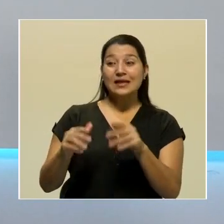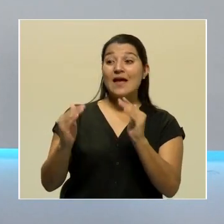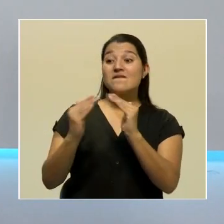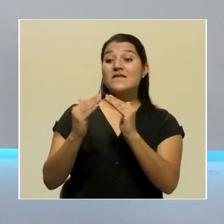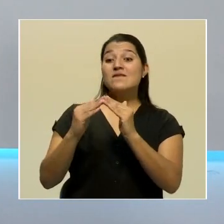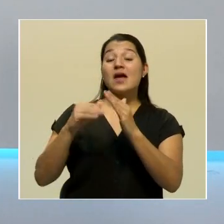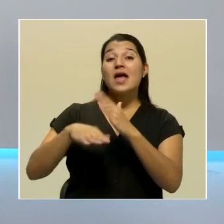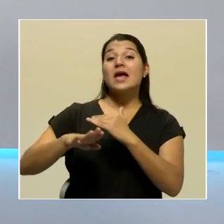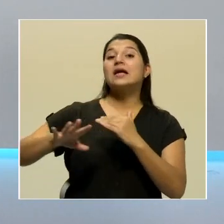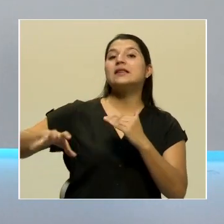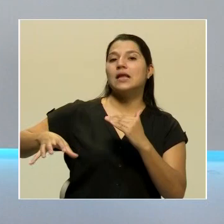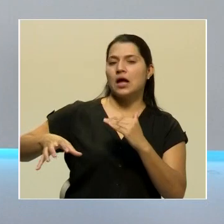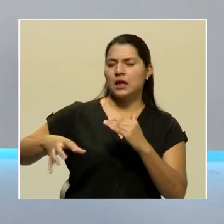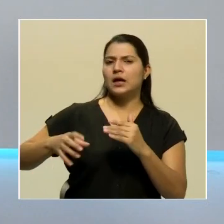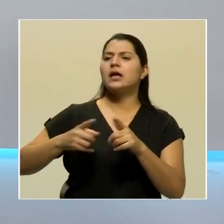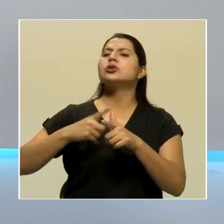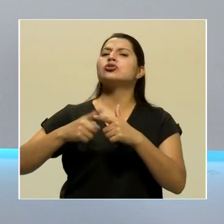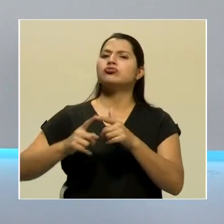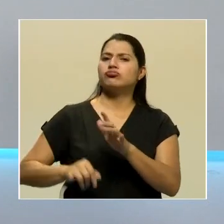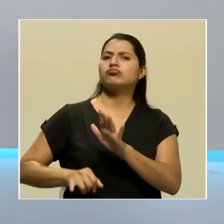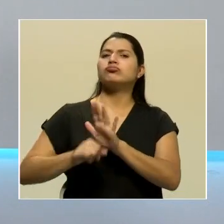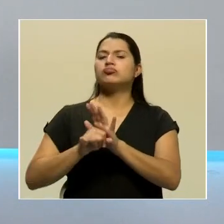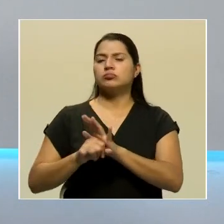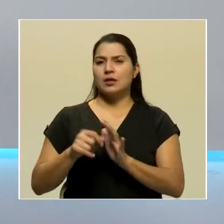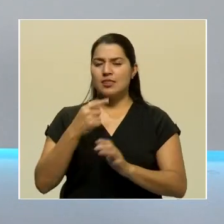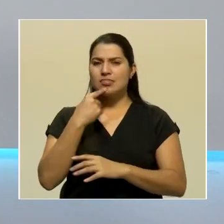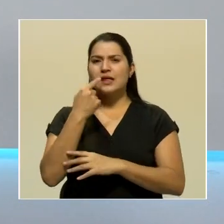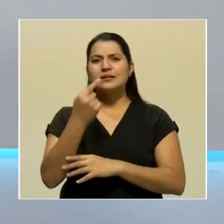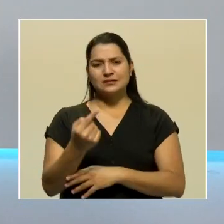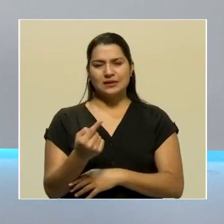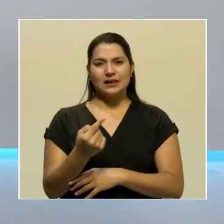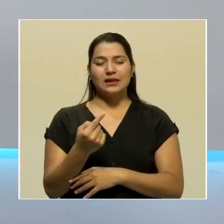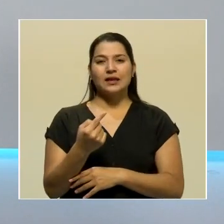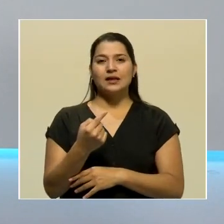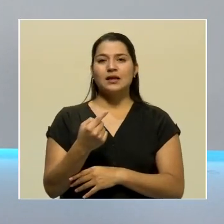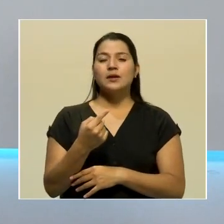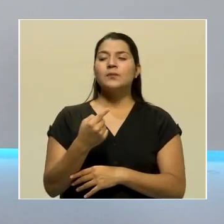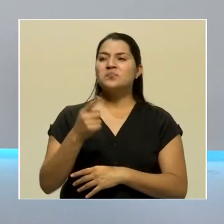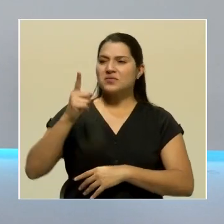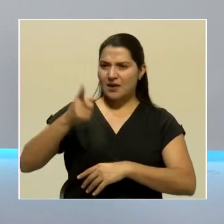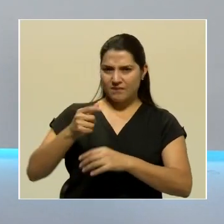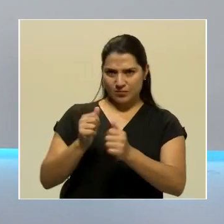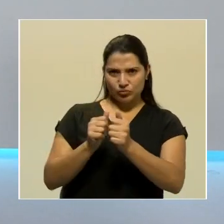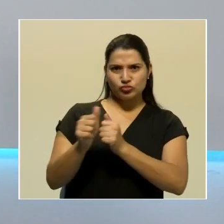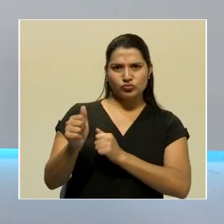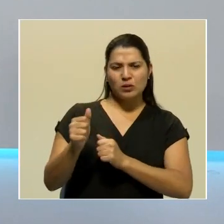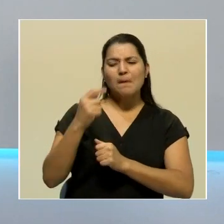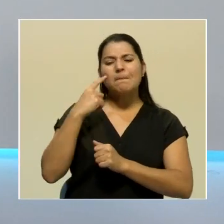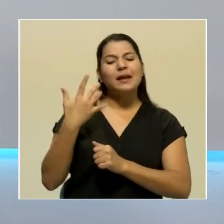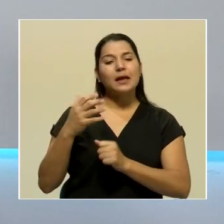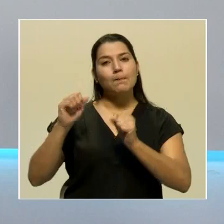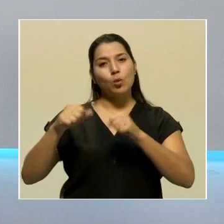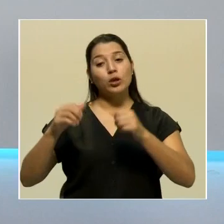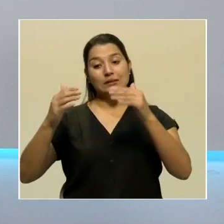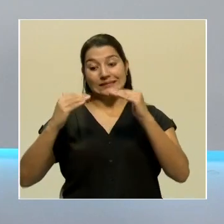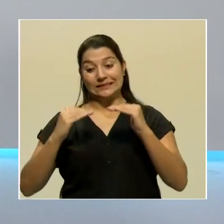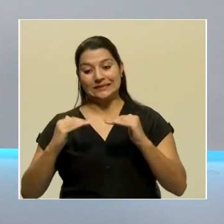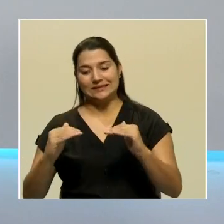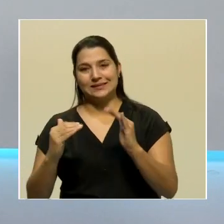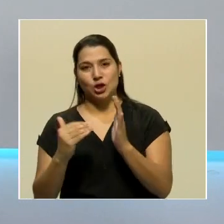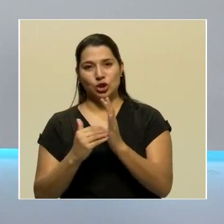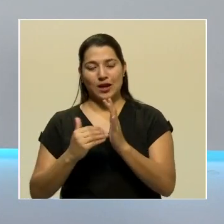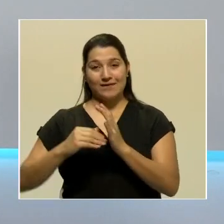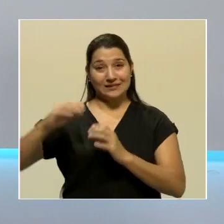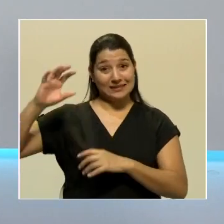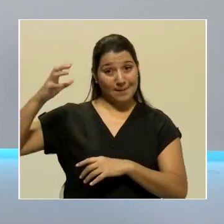de decir, vamos a salir de esta, queremos volver desde comercialmente que les beneficia, volver a la alerta amarilla, hasta un